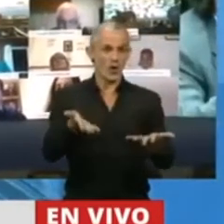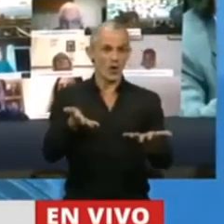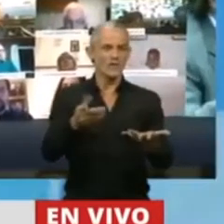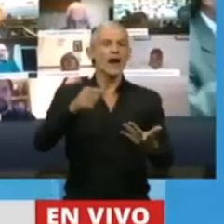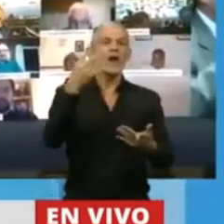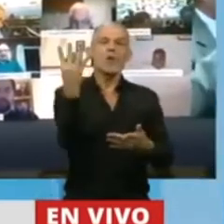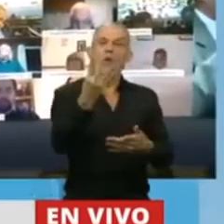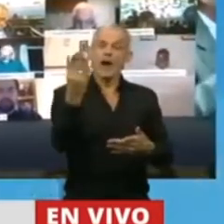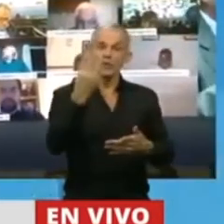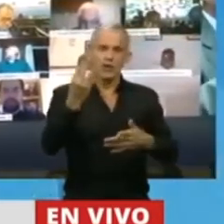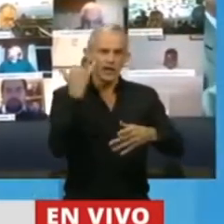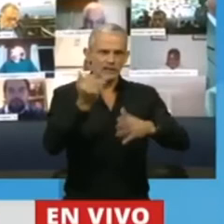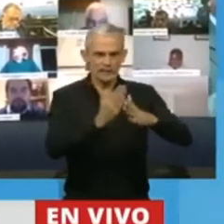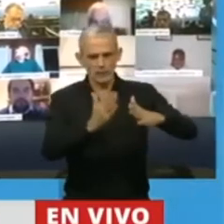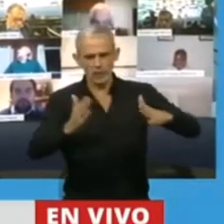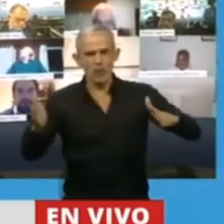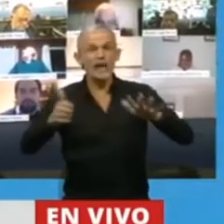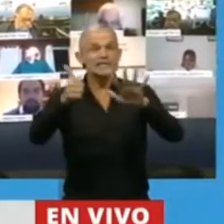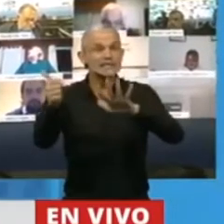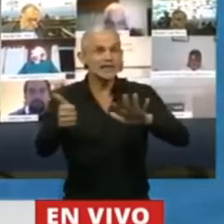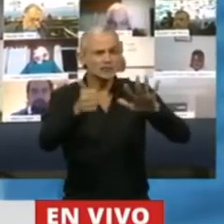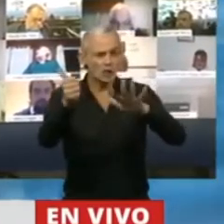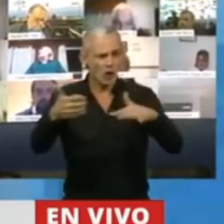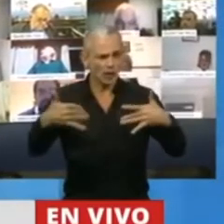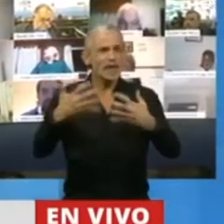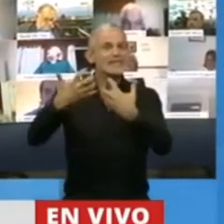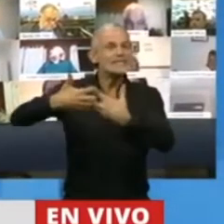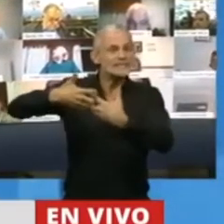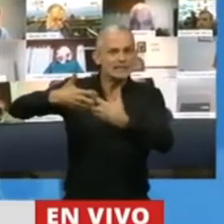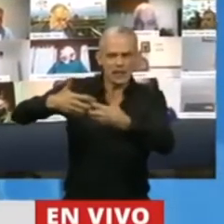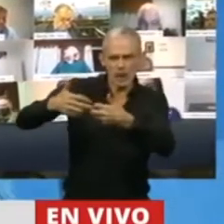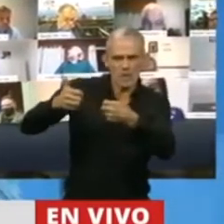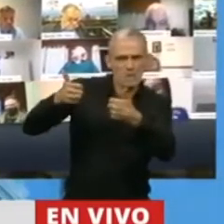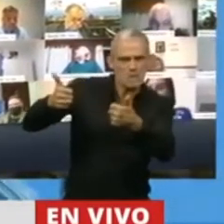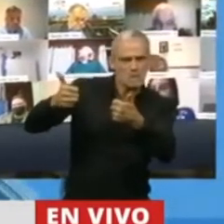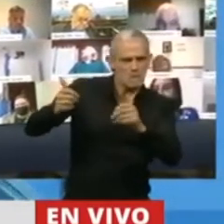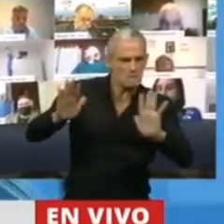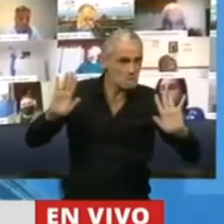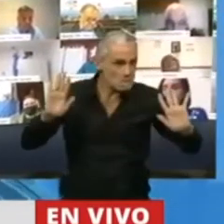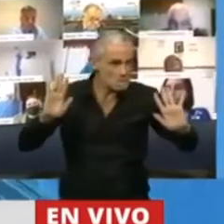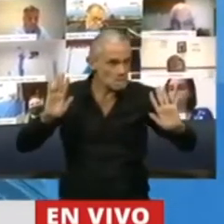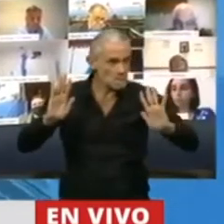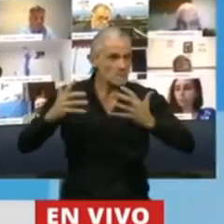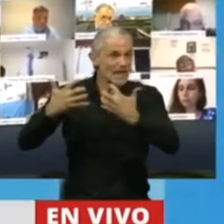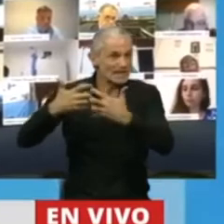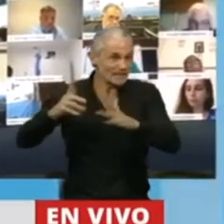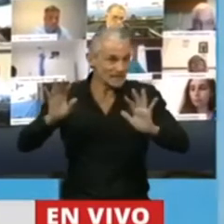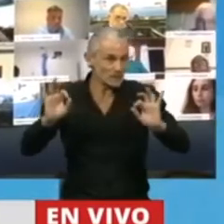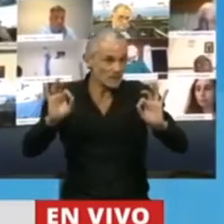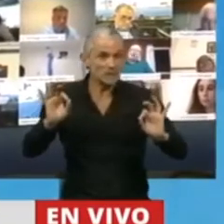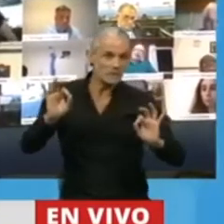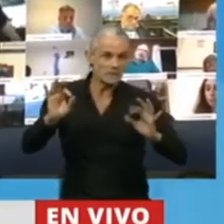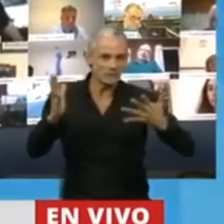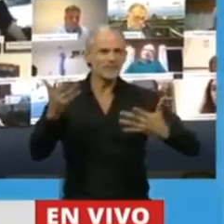cuatro horas, ya llevamos casi seis y el sistema ha funcionado. Es decir, que cada vez que hemos